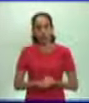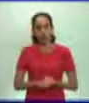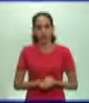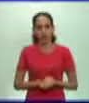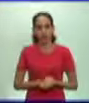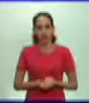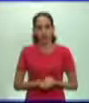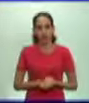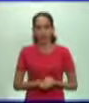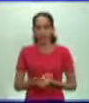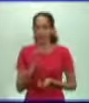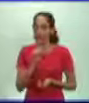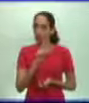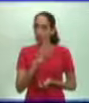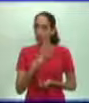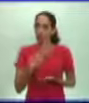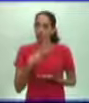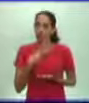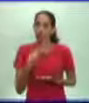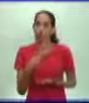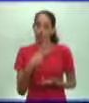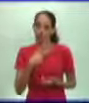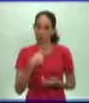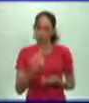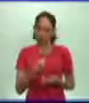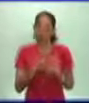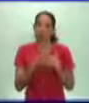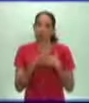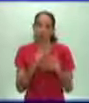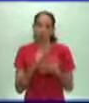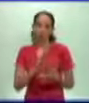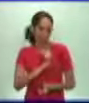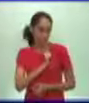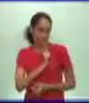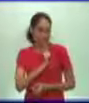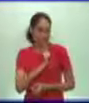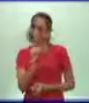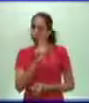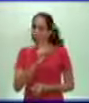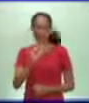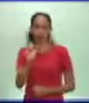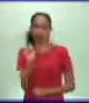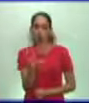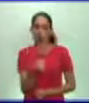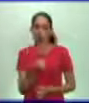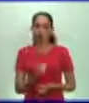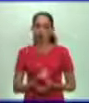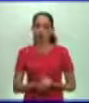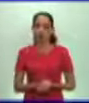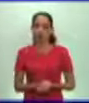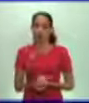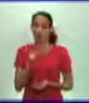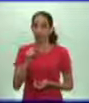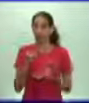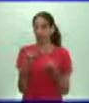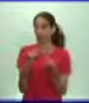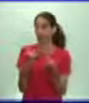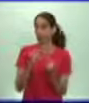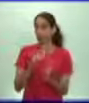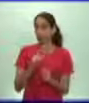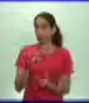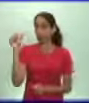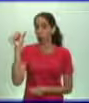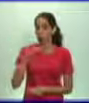de la manera en que se impuso por la Iglesia Católica hasta ese momento. Claro, el resultado de esto va a ser nefasto para este sacerdote